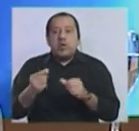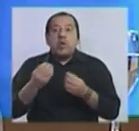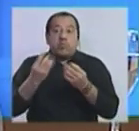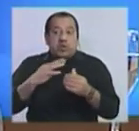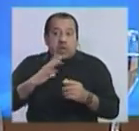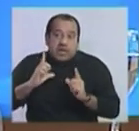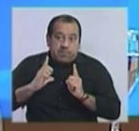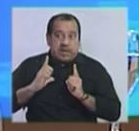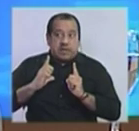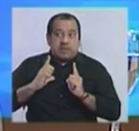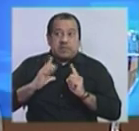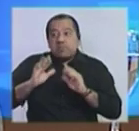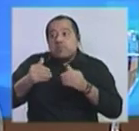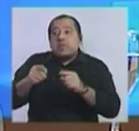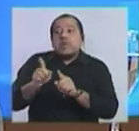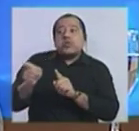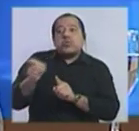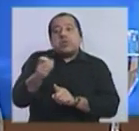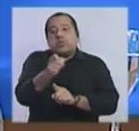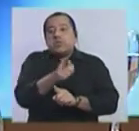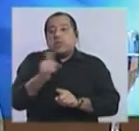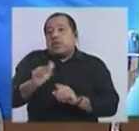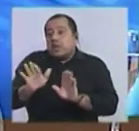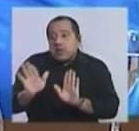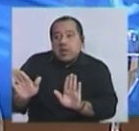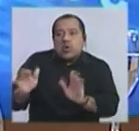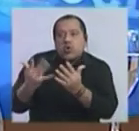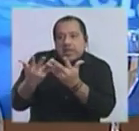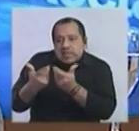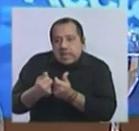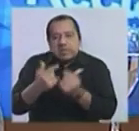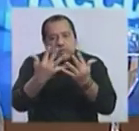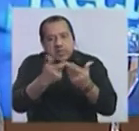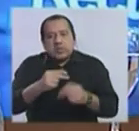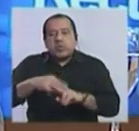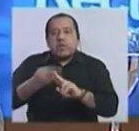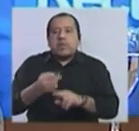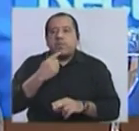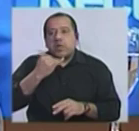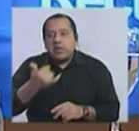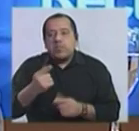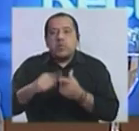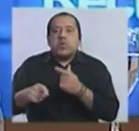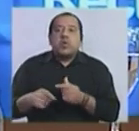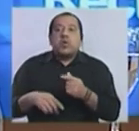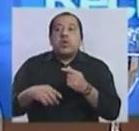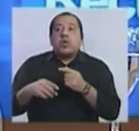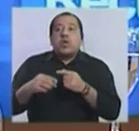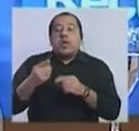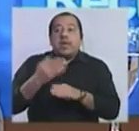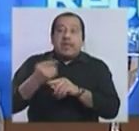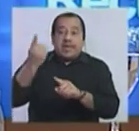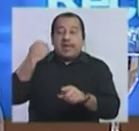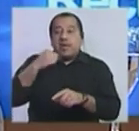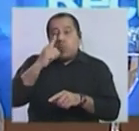que dejar de cantar algunas cosas. Por ejemplo, justamente antes de las internas,